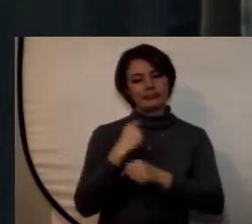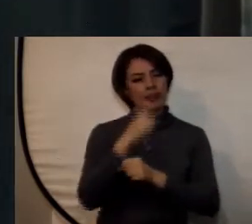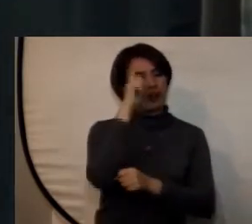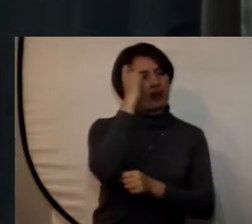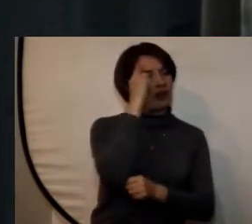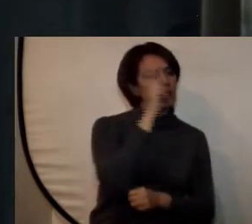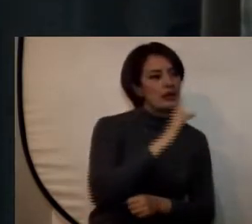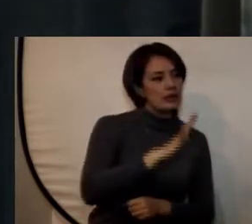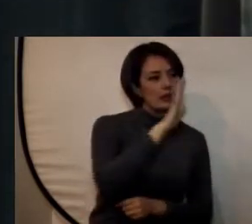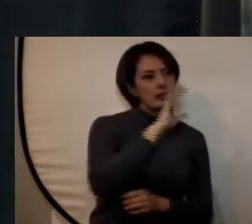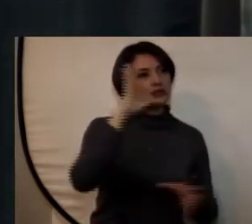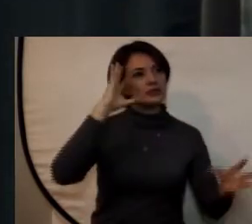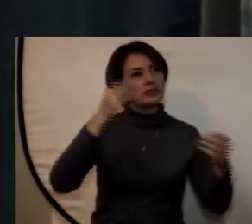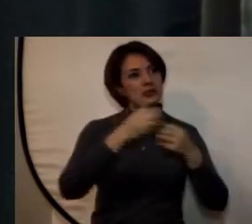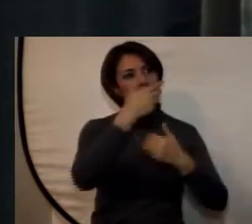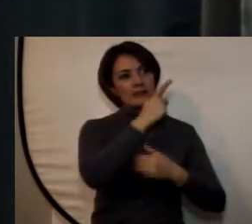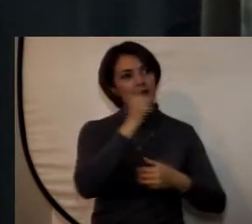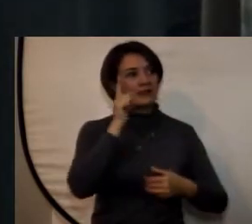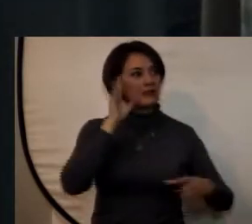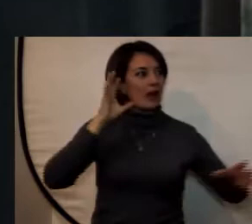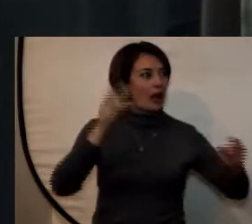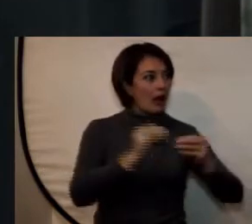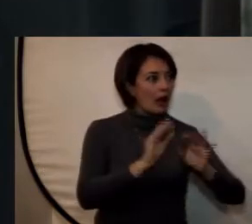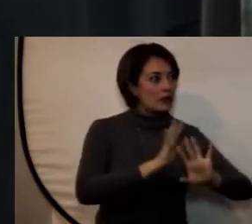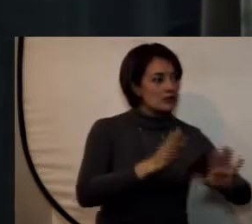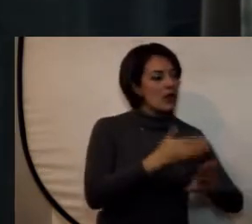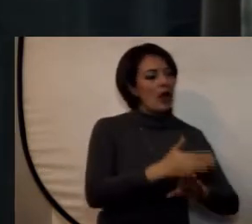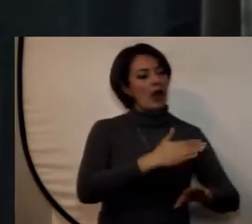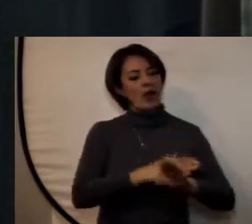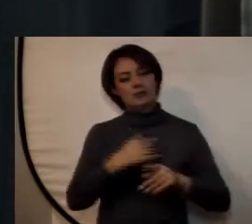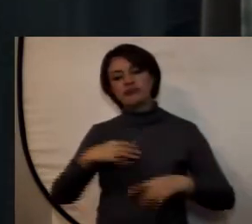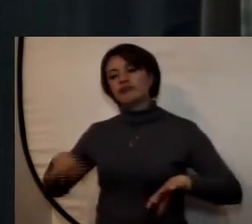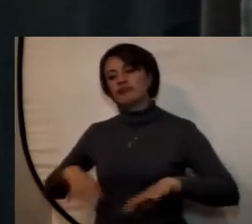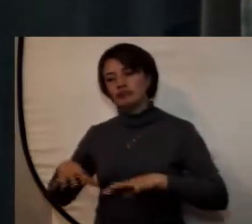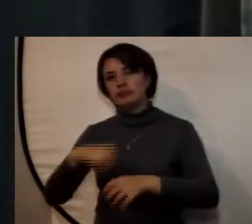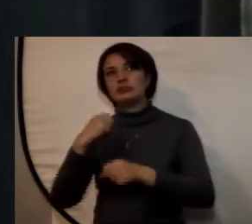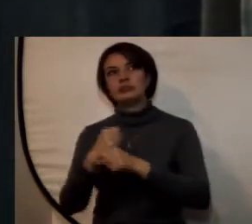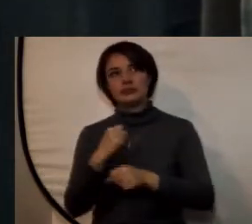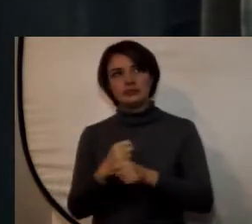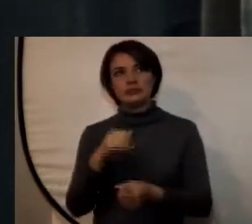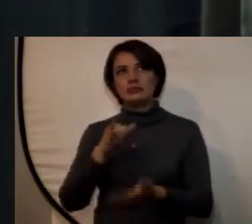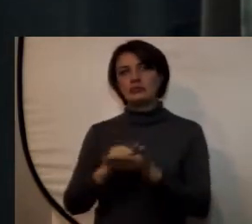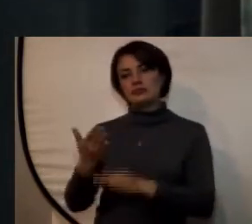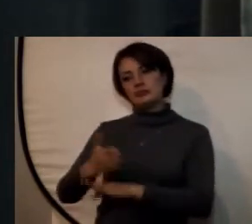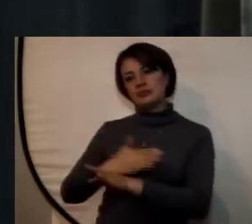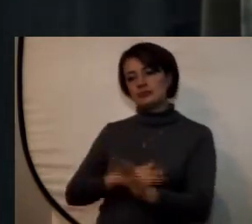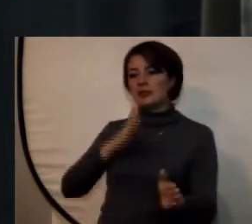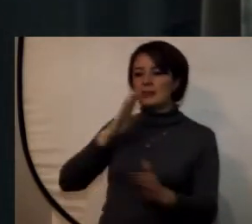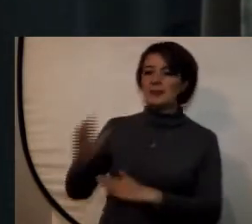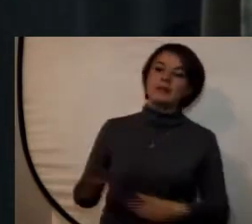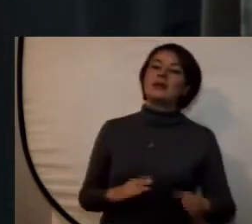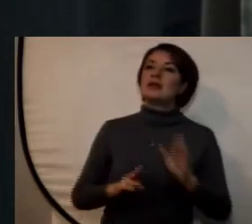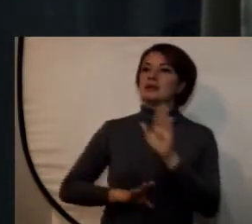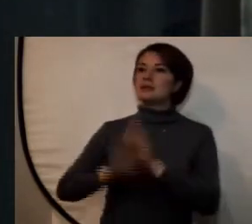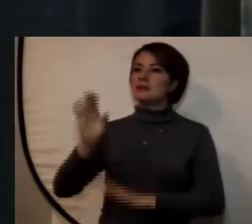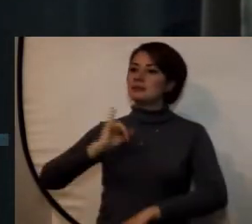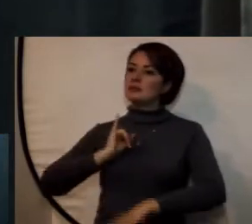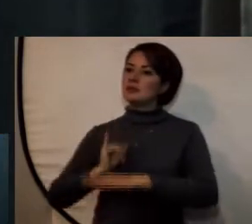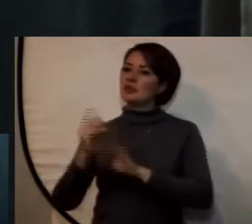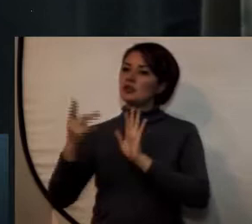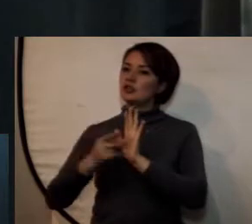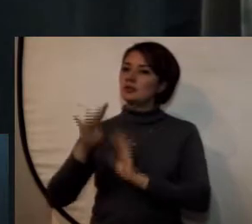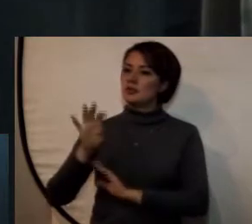y las FARC para la terminación del conflicto armado es así como en el plan de desarrollo institucional 2009